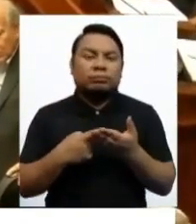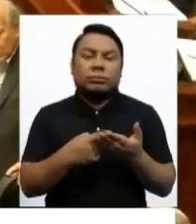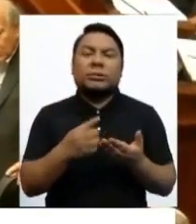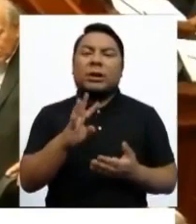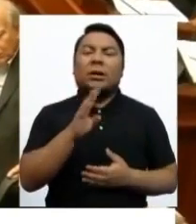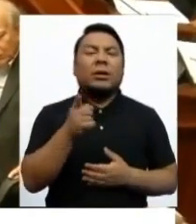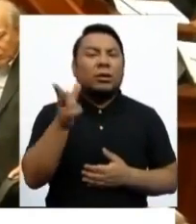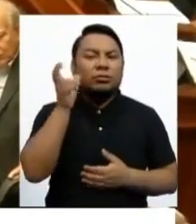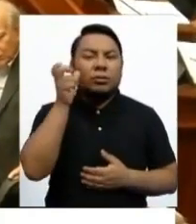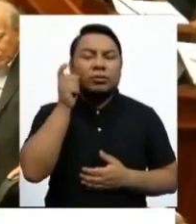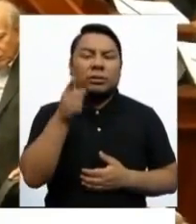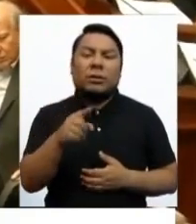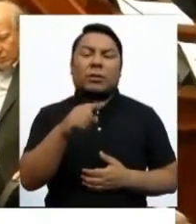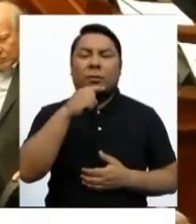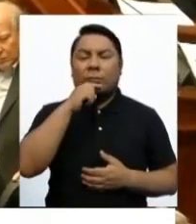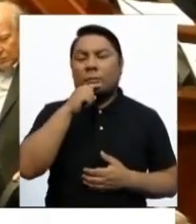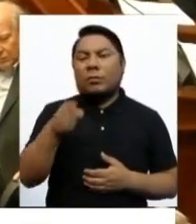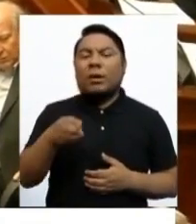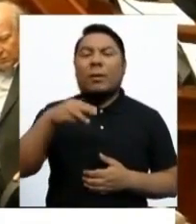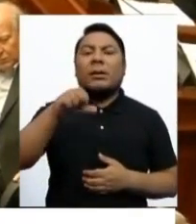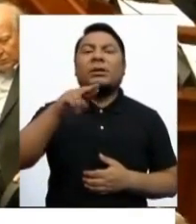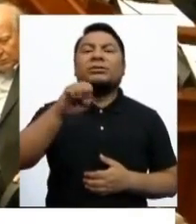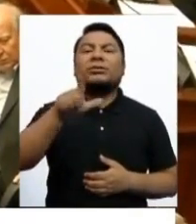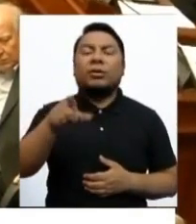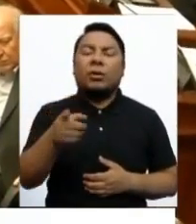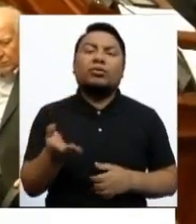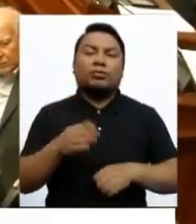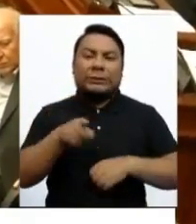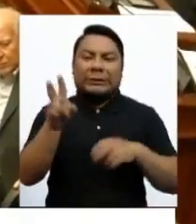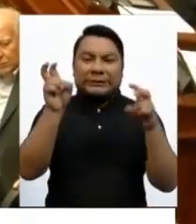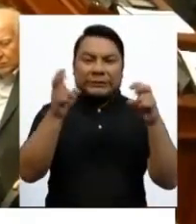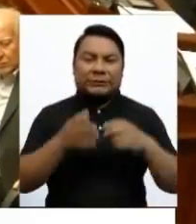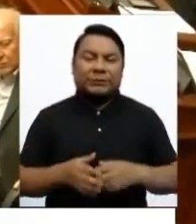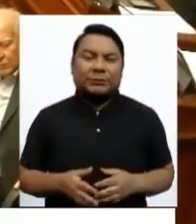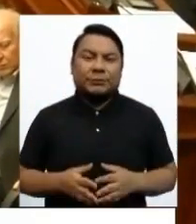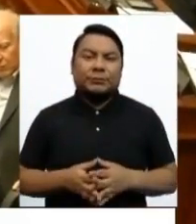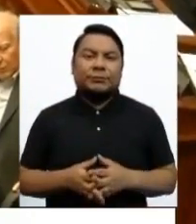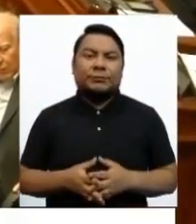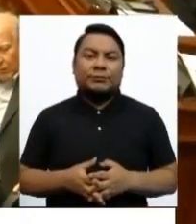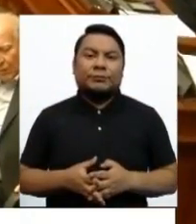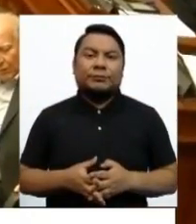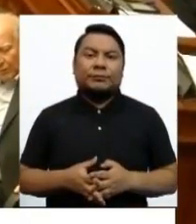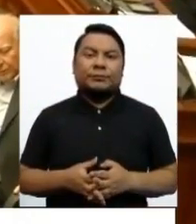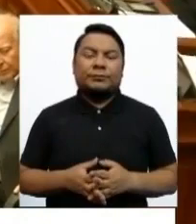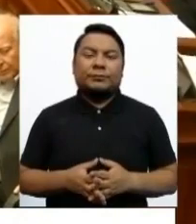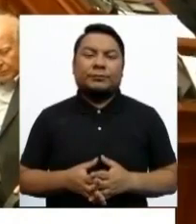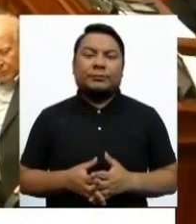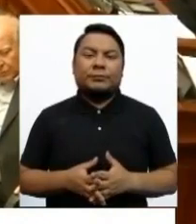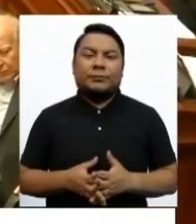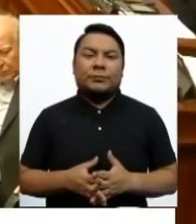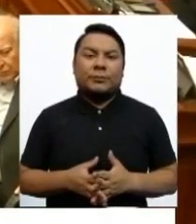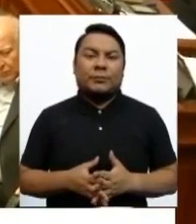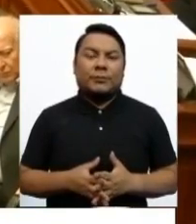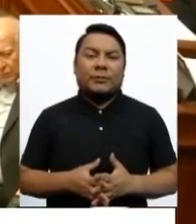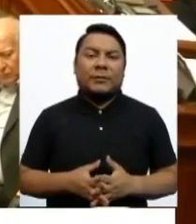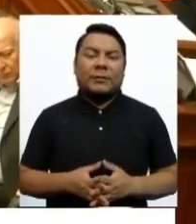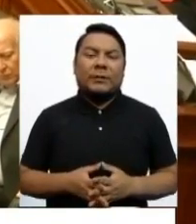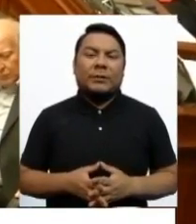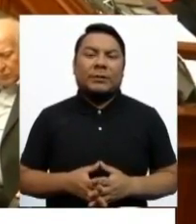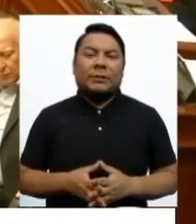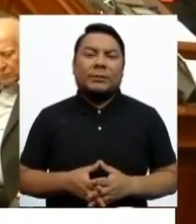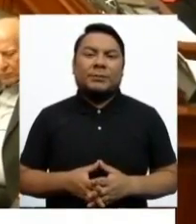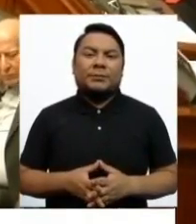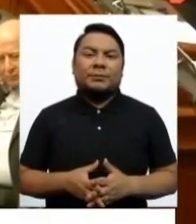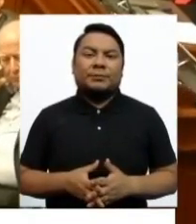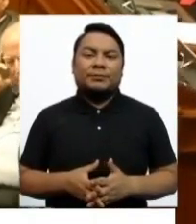escuchar brevemente a lo que señala la congresista Marisol Espinosa sobre este tema. Una de las condiciones que pone ahora, bueno,